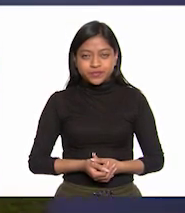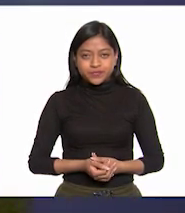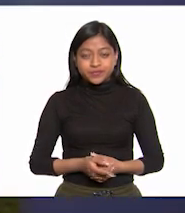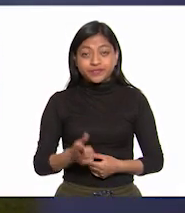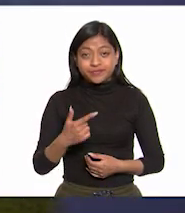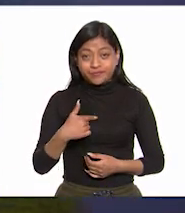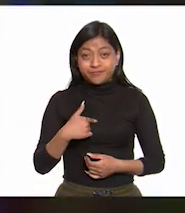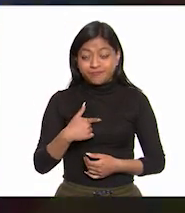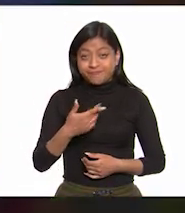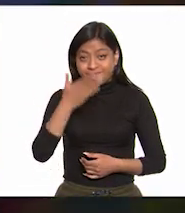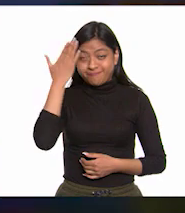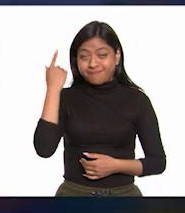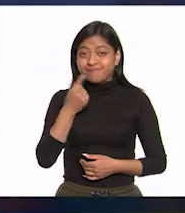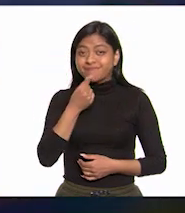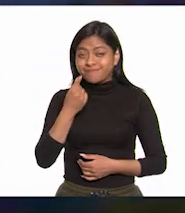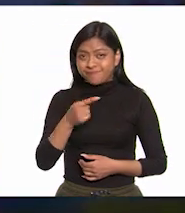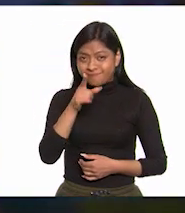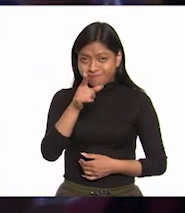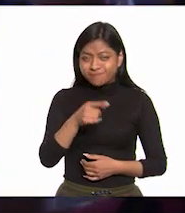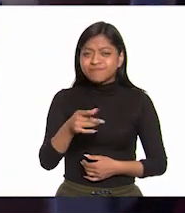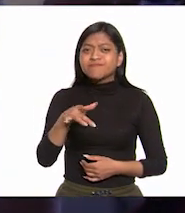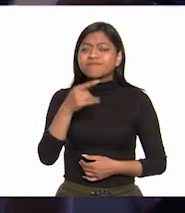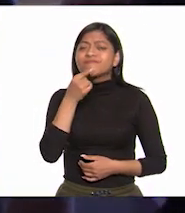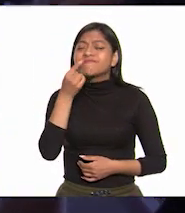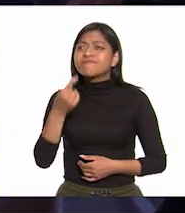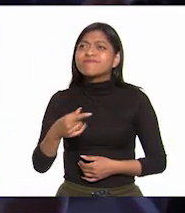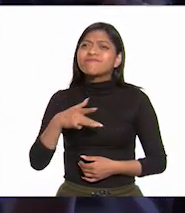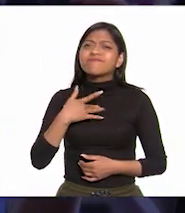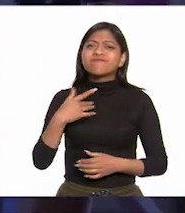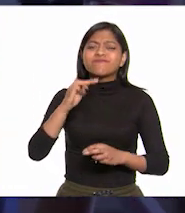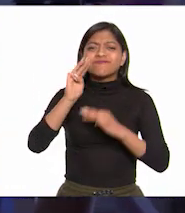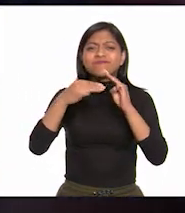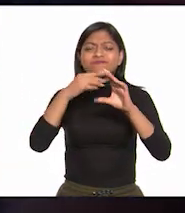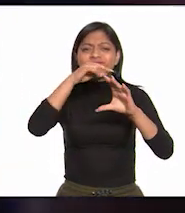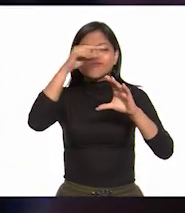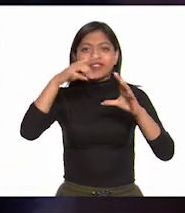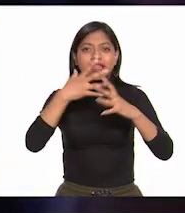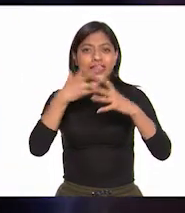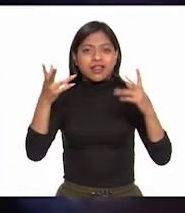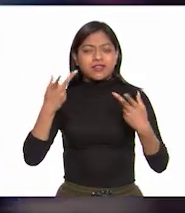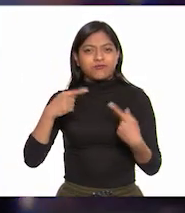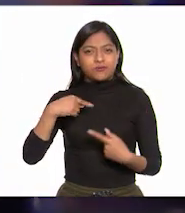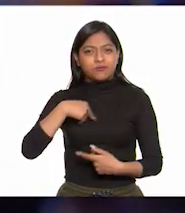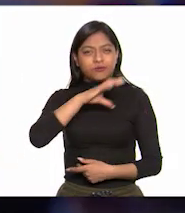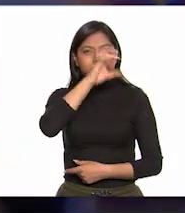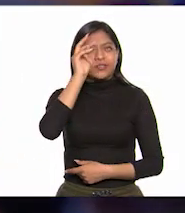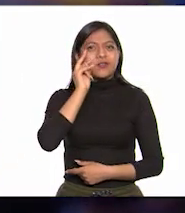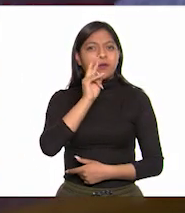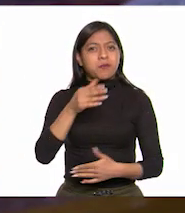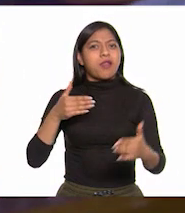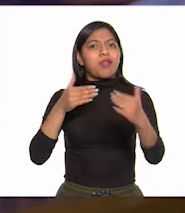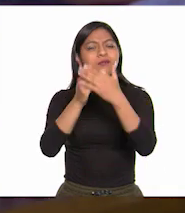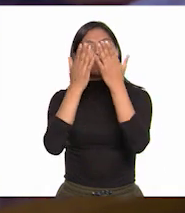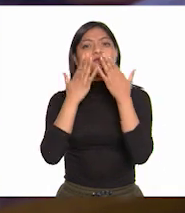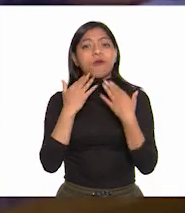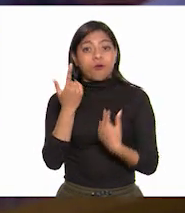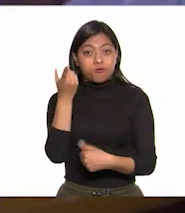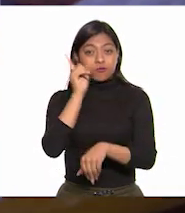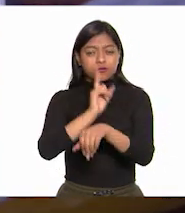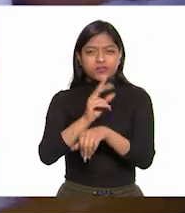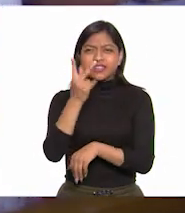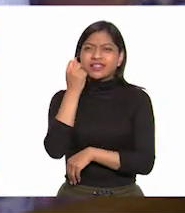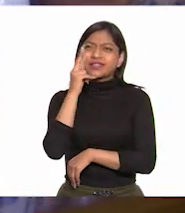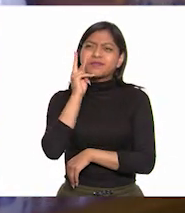Cuando eras pequeña, el mundo parece ser inmenso, pero para mí fue el cielo el que me hizo entender que no había límites. Un día en la